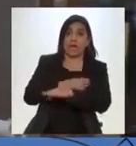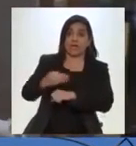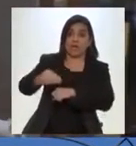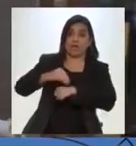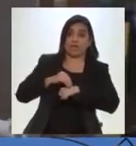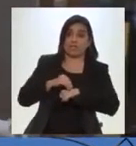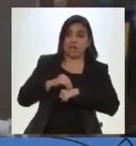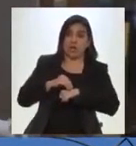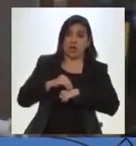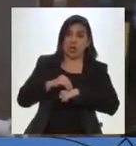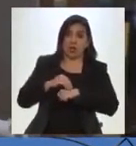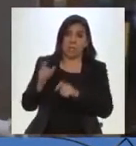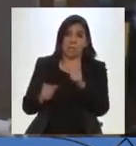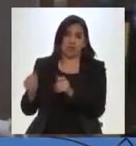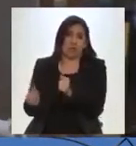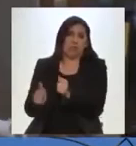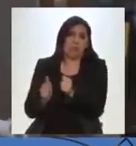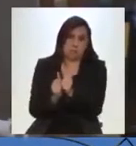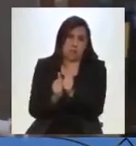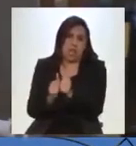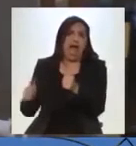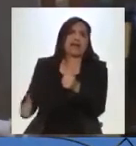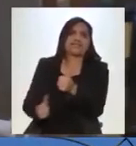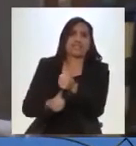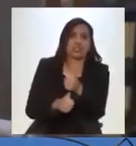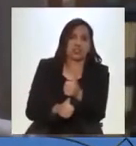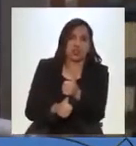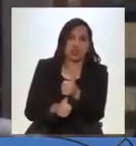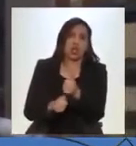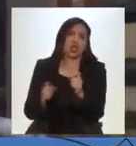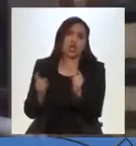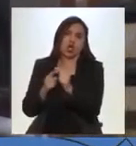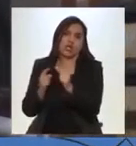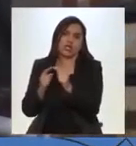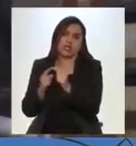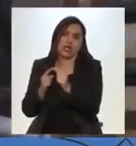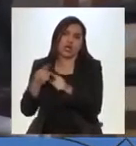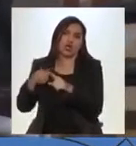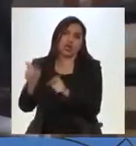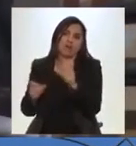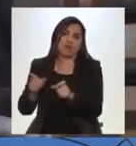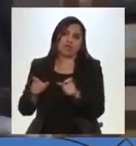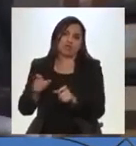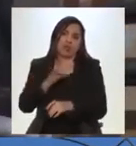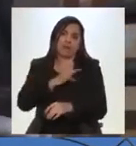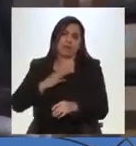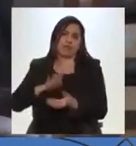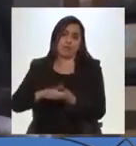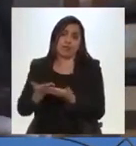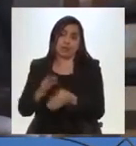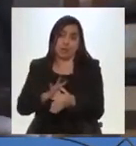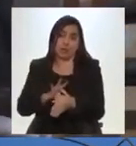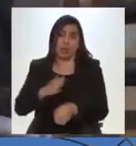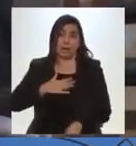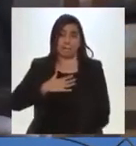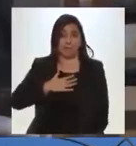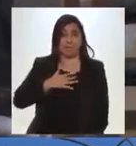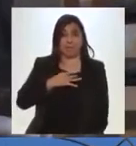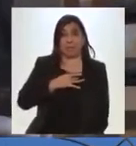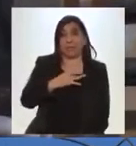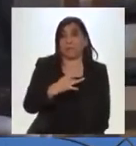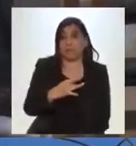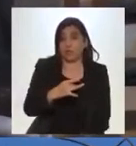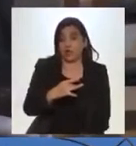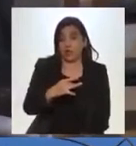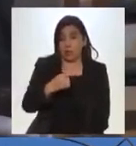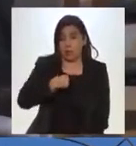de Salud, lo hubiera hecho. A mí se me invitó solamente a mí personalmente, senadora, y no sé por qué se le da la palabra